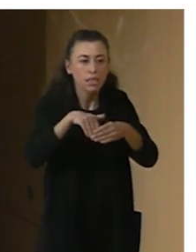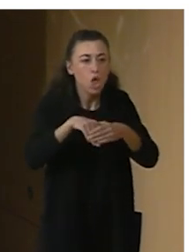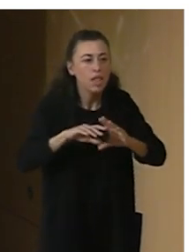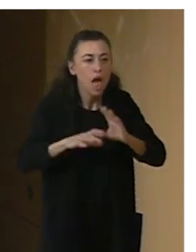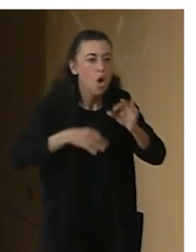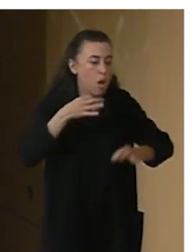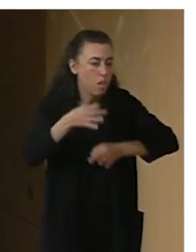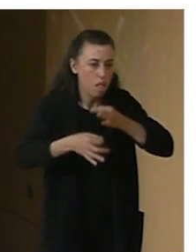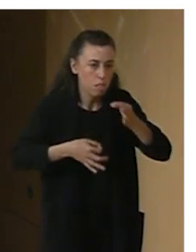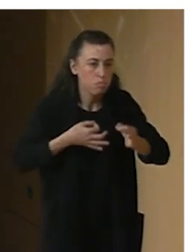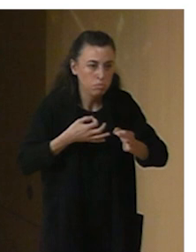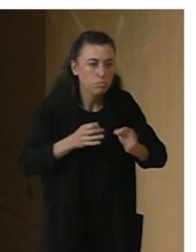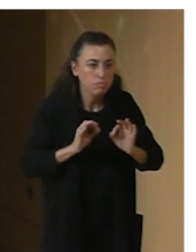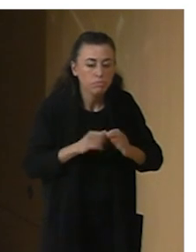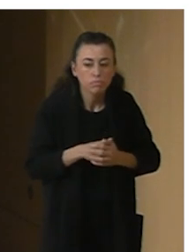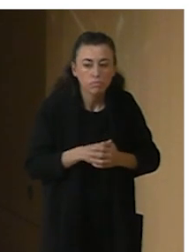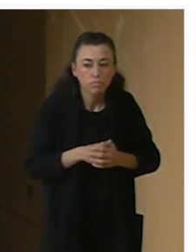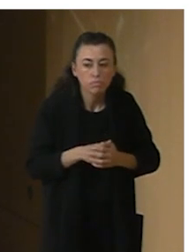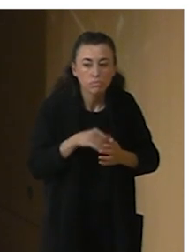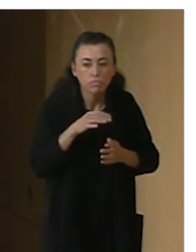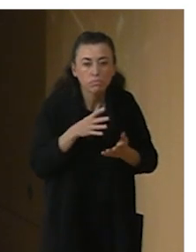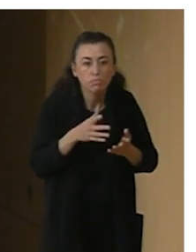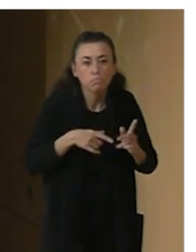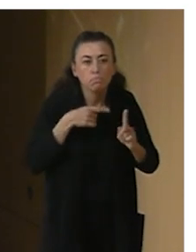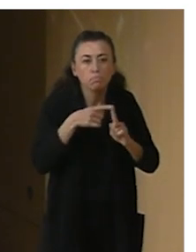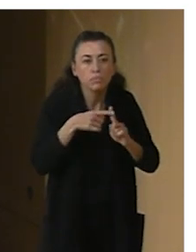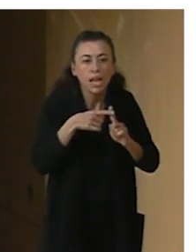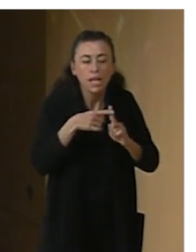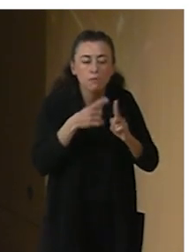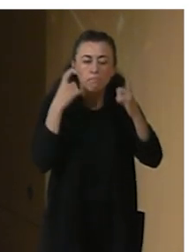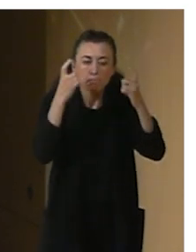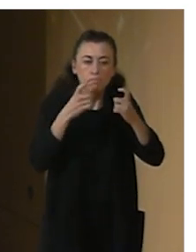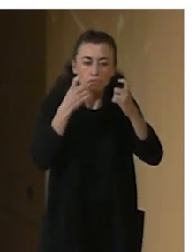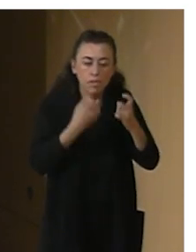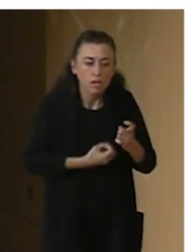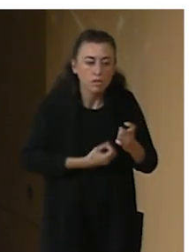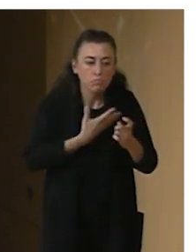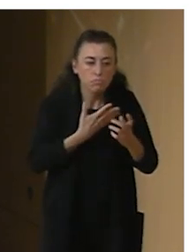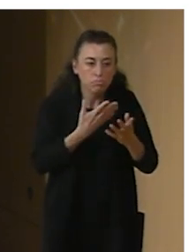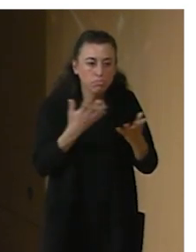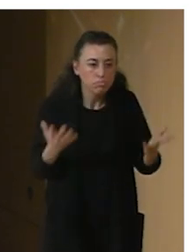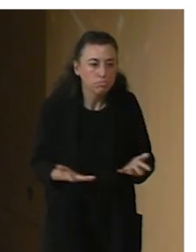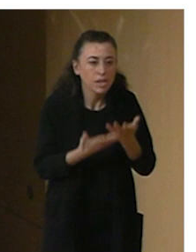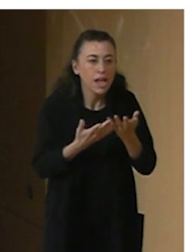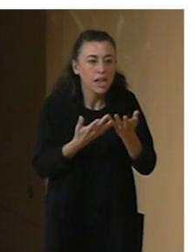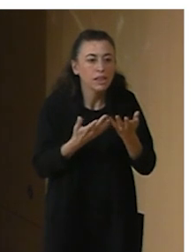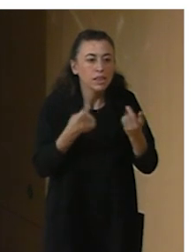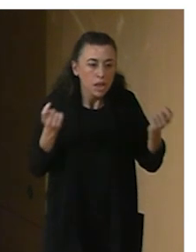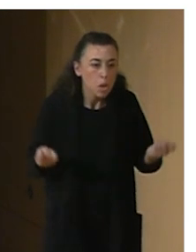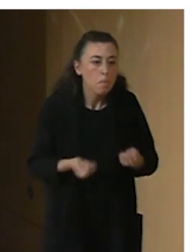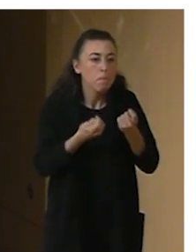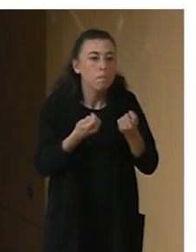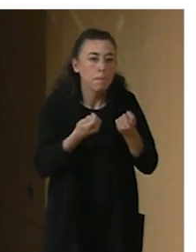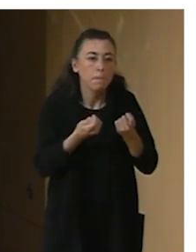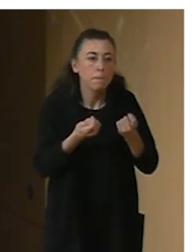Asitech para intentar inspirar, promover y compartir. Y al mismo tiempo